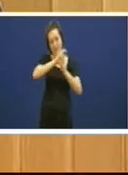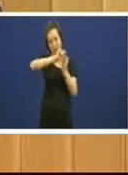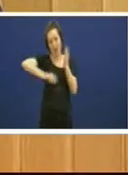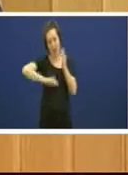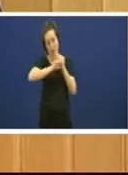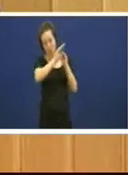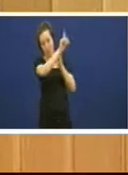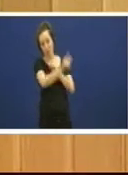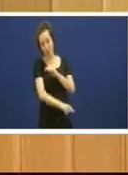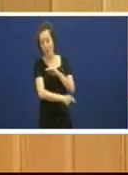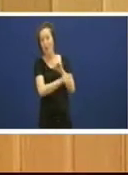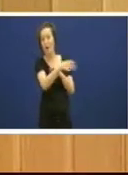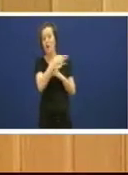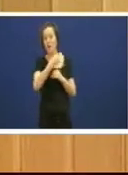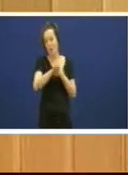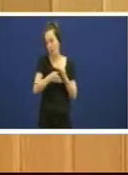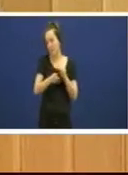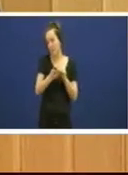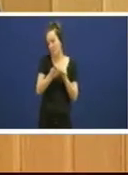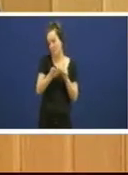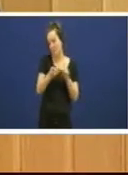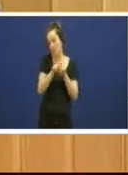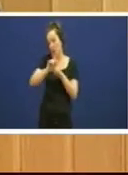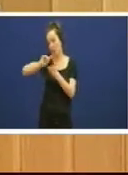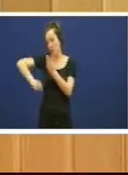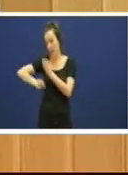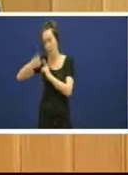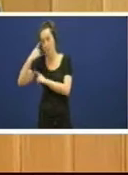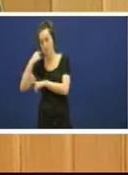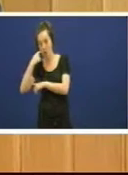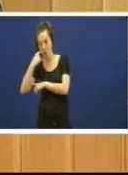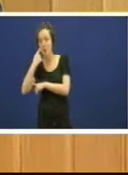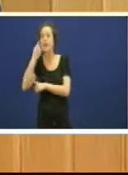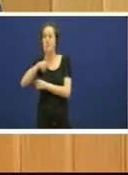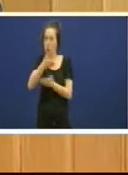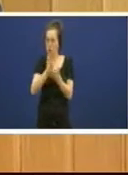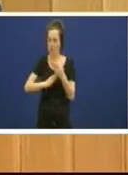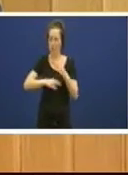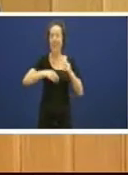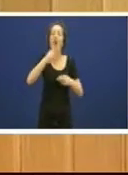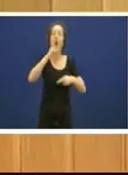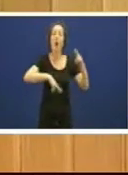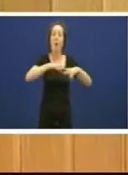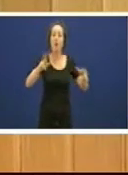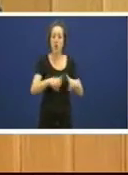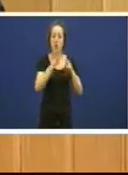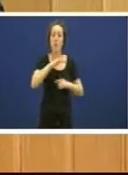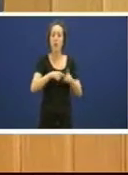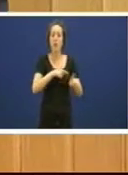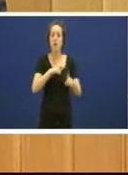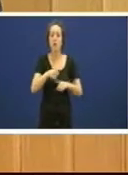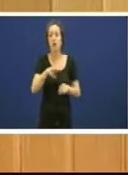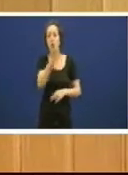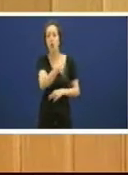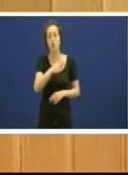poderían reconducirse cara ao banco evidentemente hai unha parte da obra social que pode optimizar os seus propios recursos como é o caso da